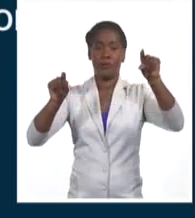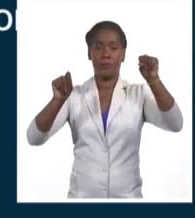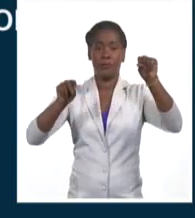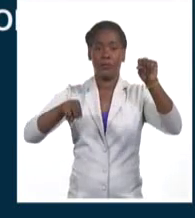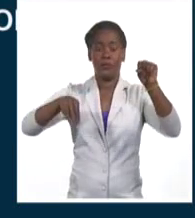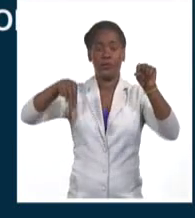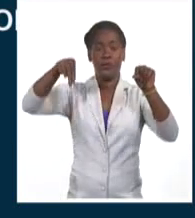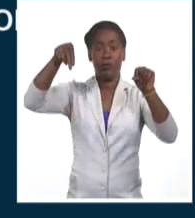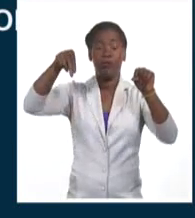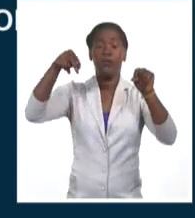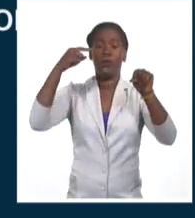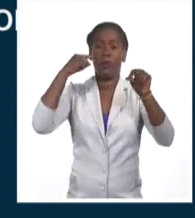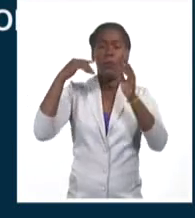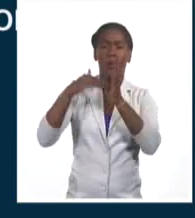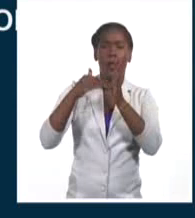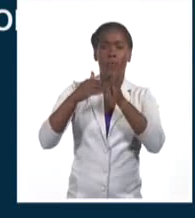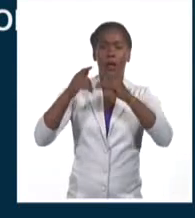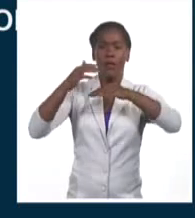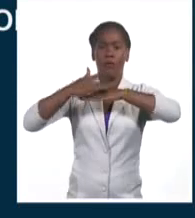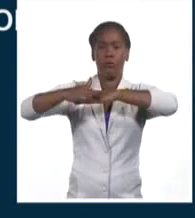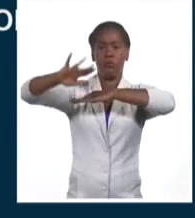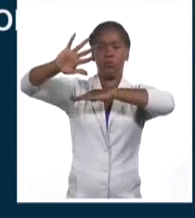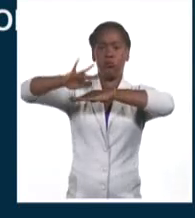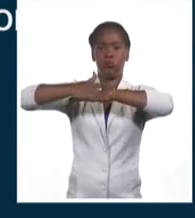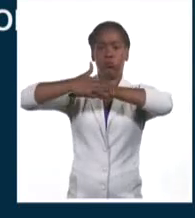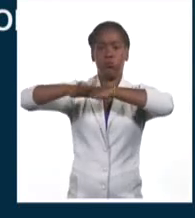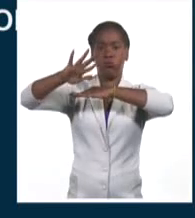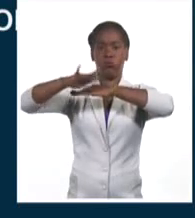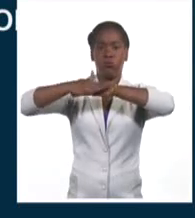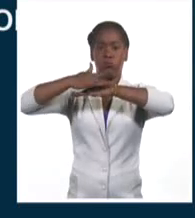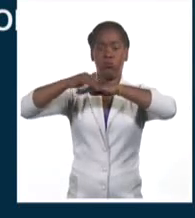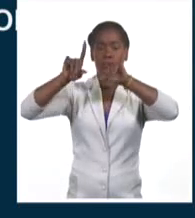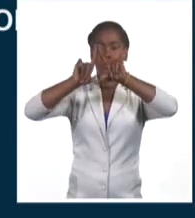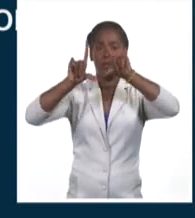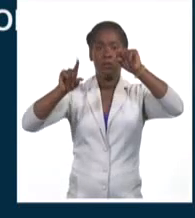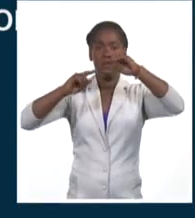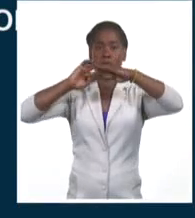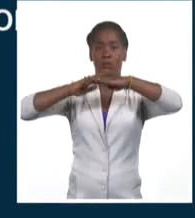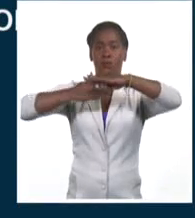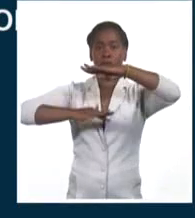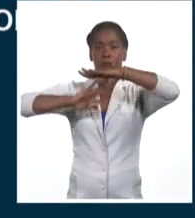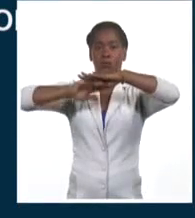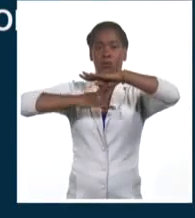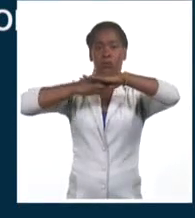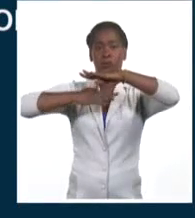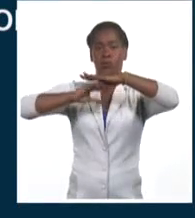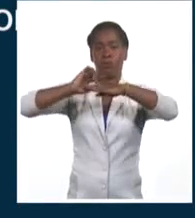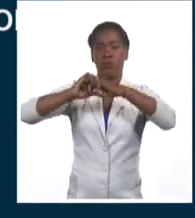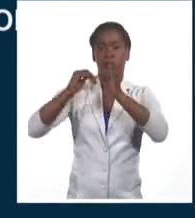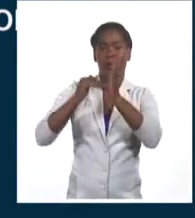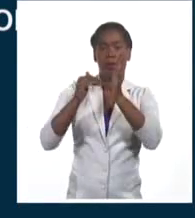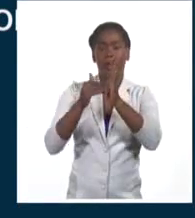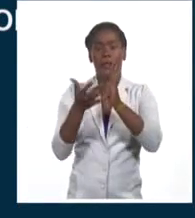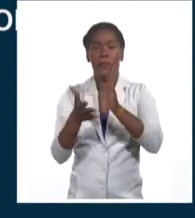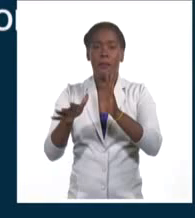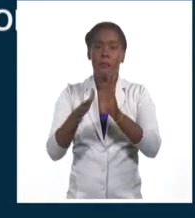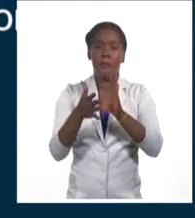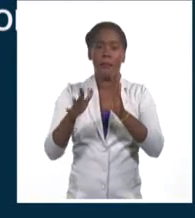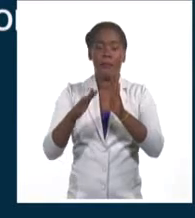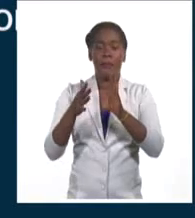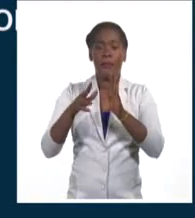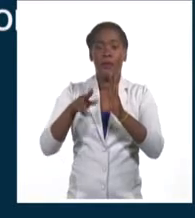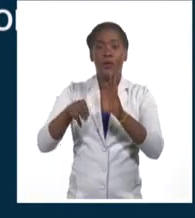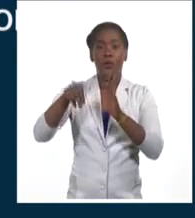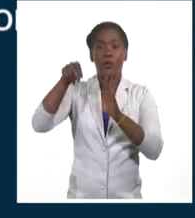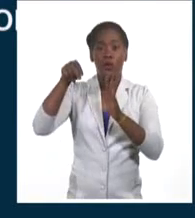en la tarde a marejadas. Tendremos poco oleaje en el resto de nuestros litorales que se incrementará en la tarde a oleaje en la costa norte